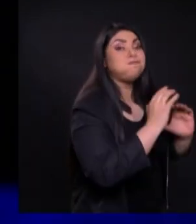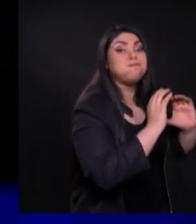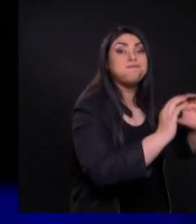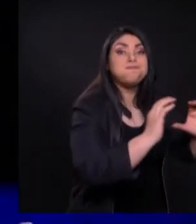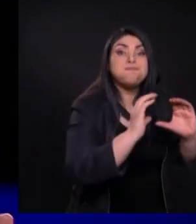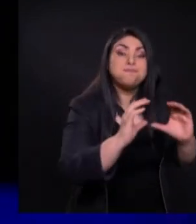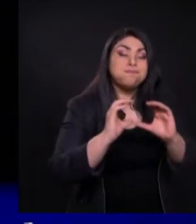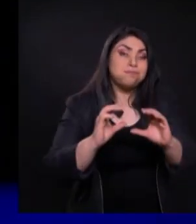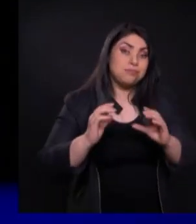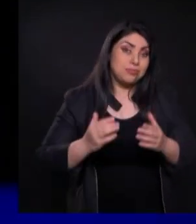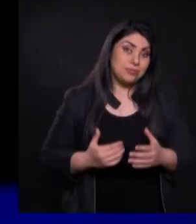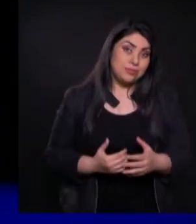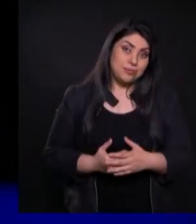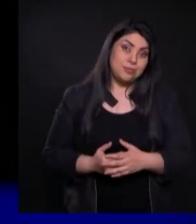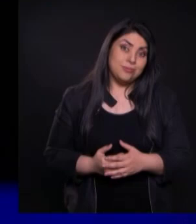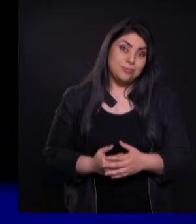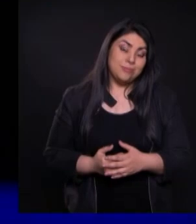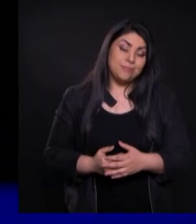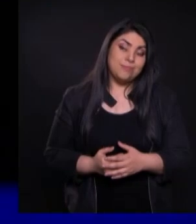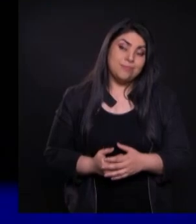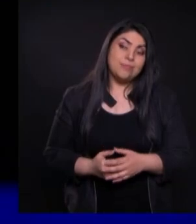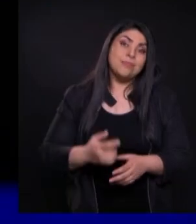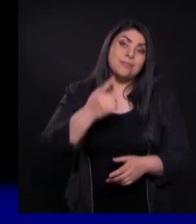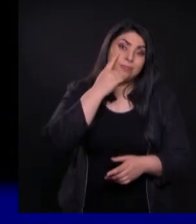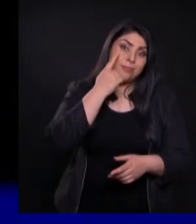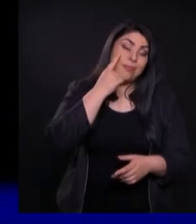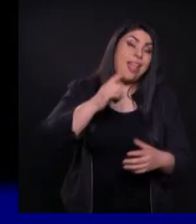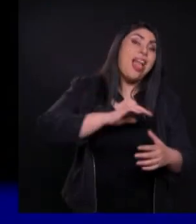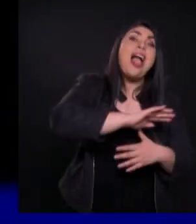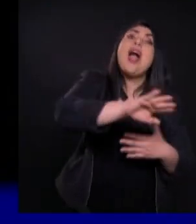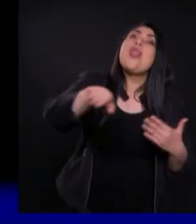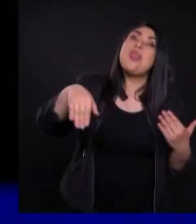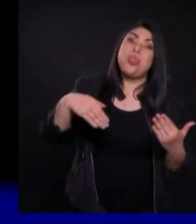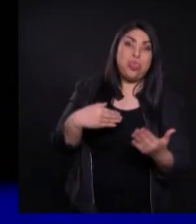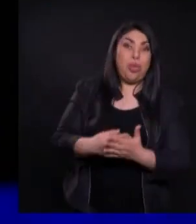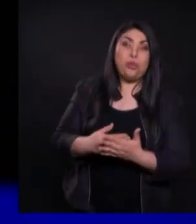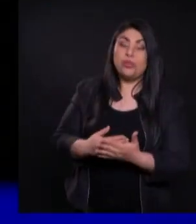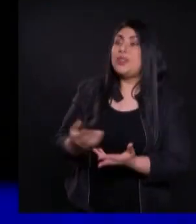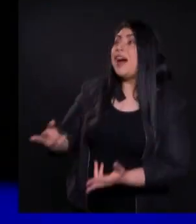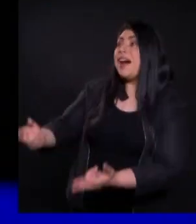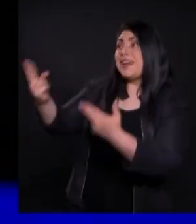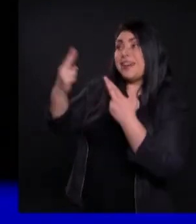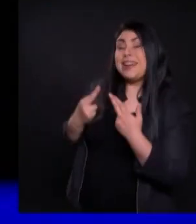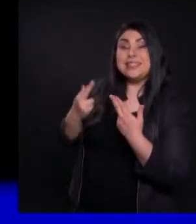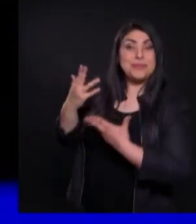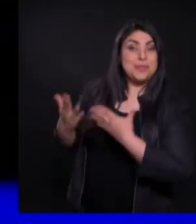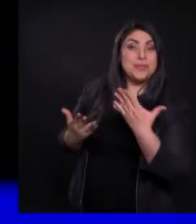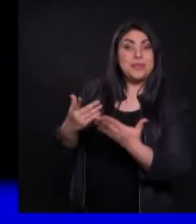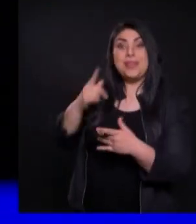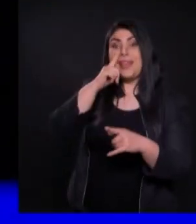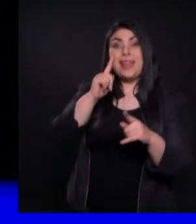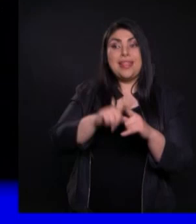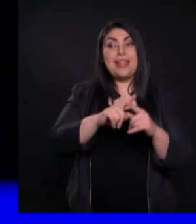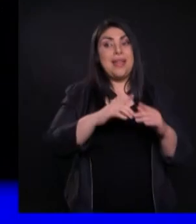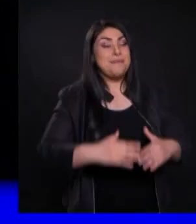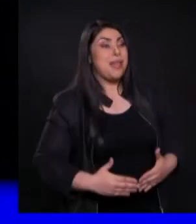Y les digo una cosa Todos aquí tenemos Que ver con un servicio Que recibimos O con un servicio Que damos Todos